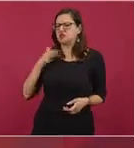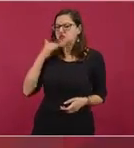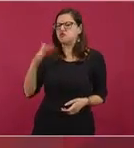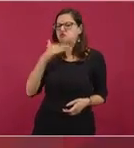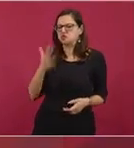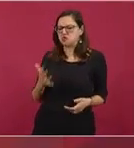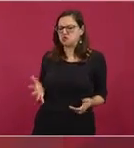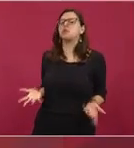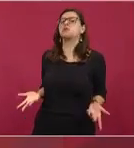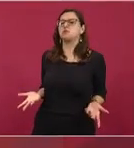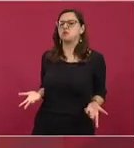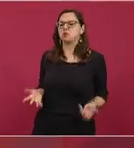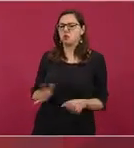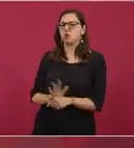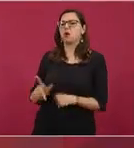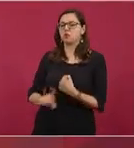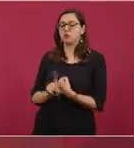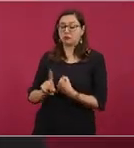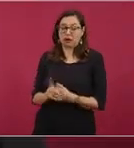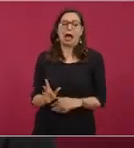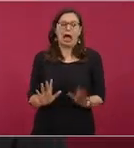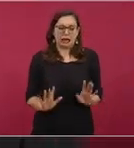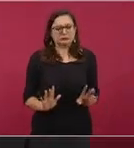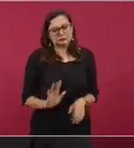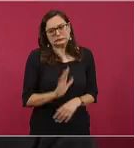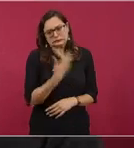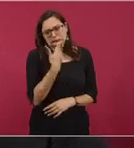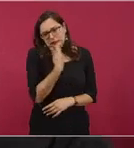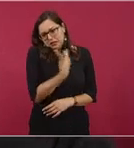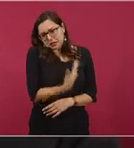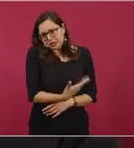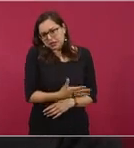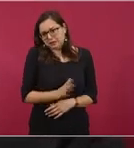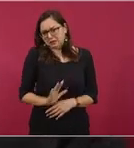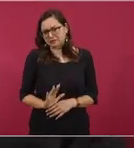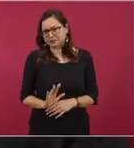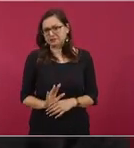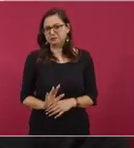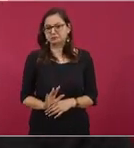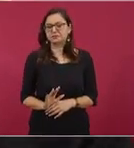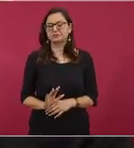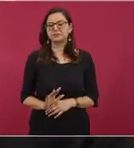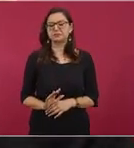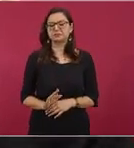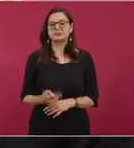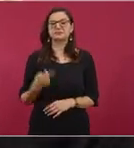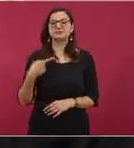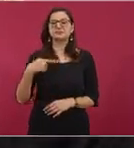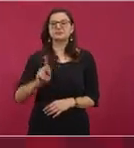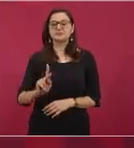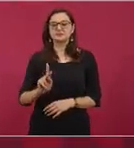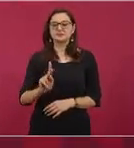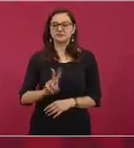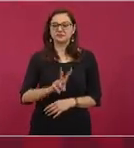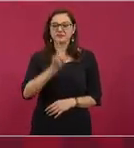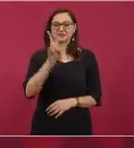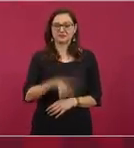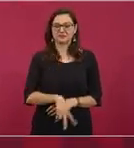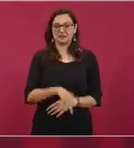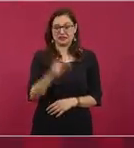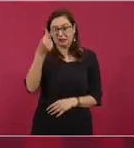pero siempre es mejor